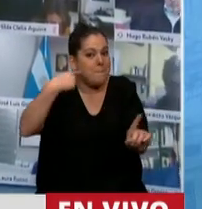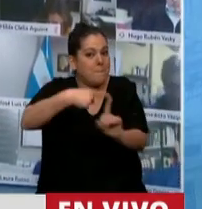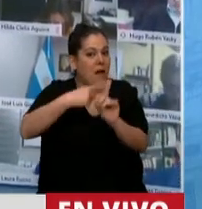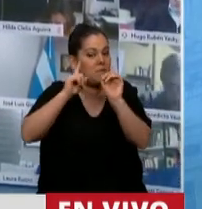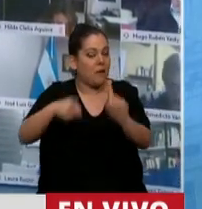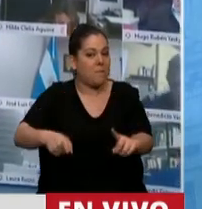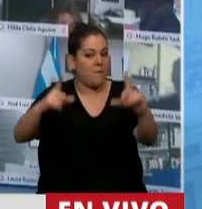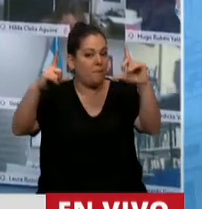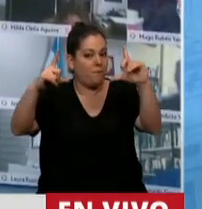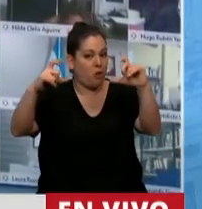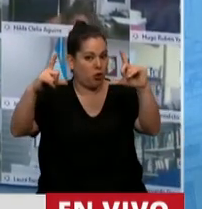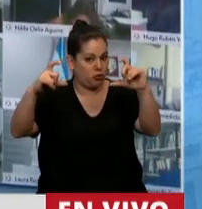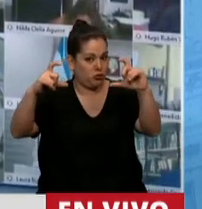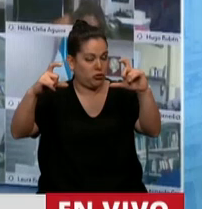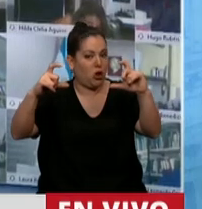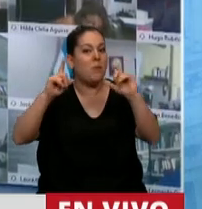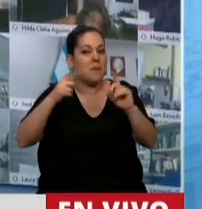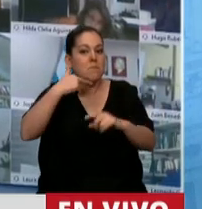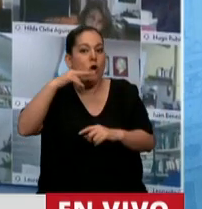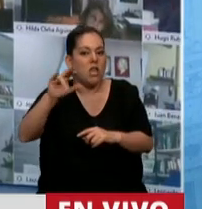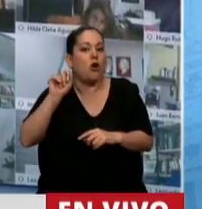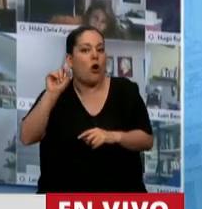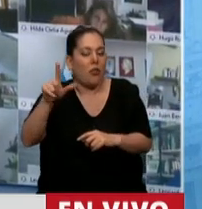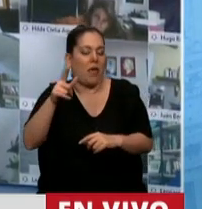donde están sus hijos.